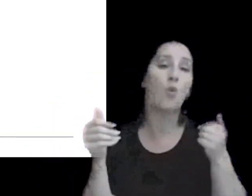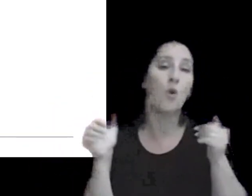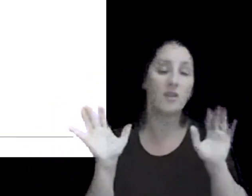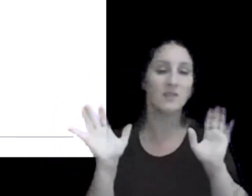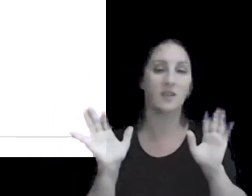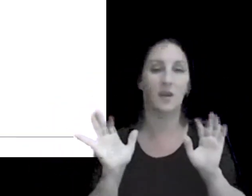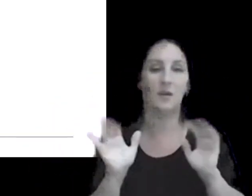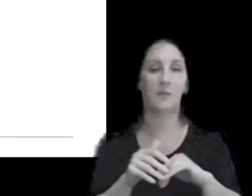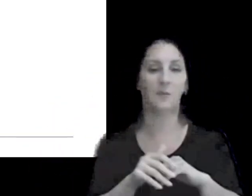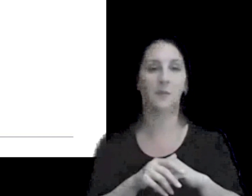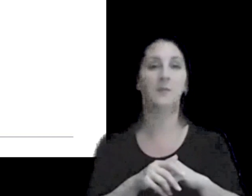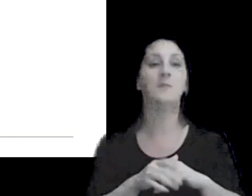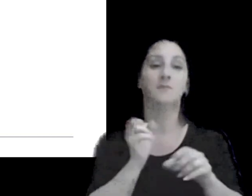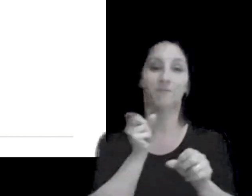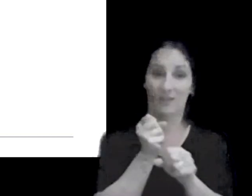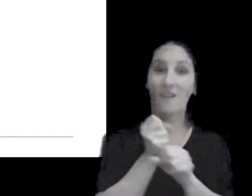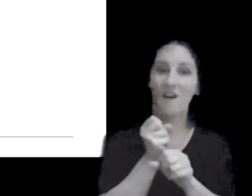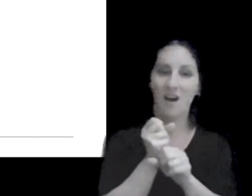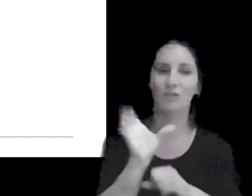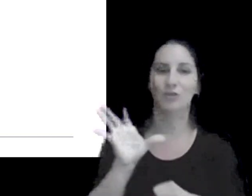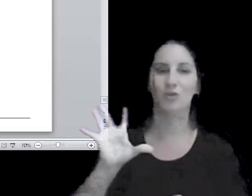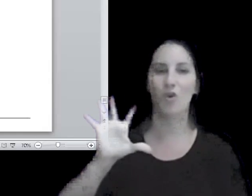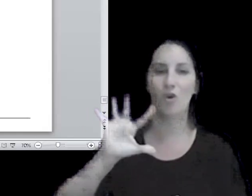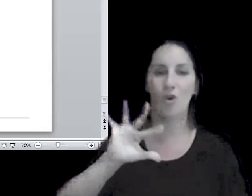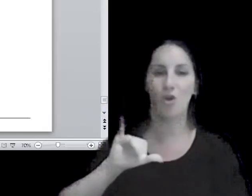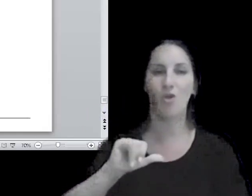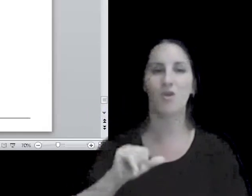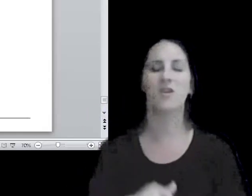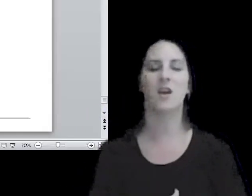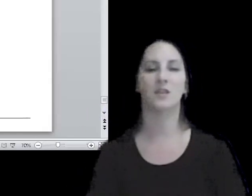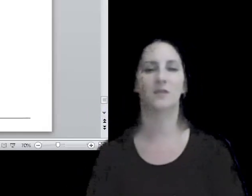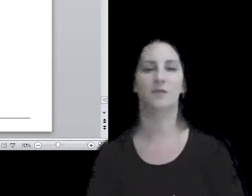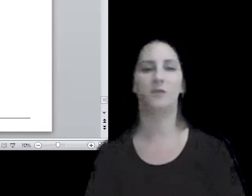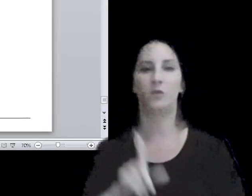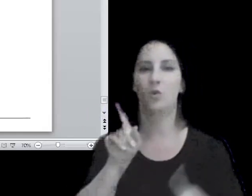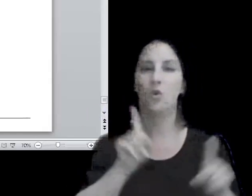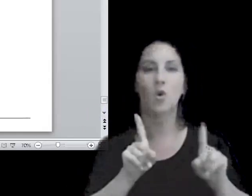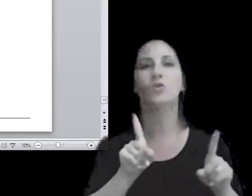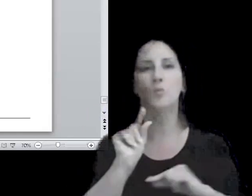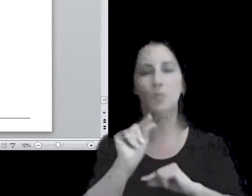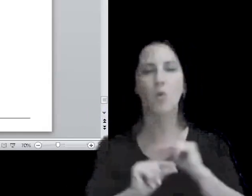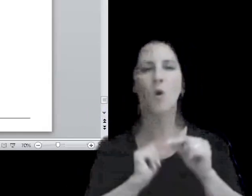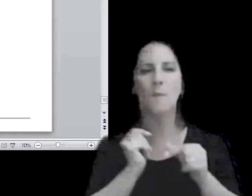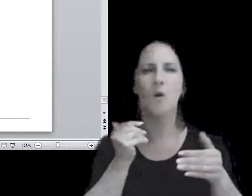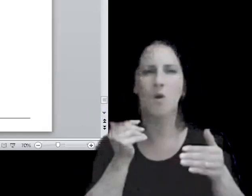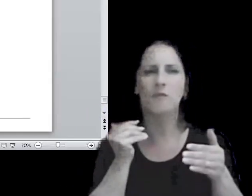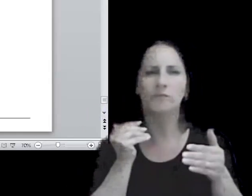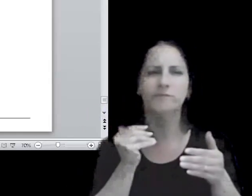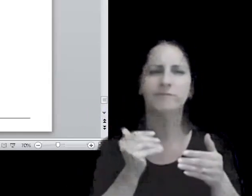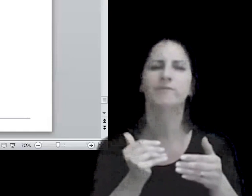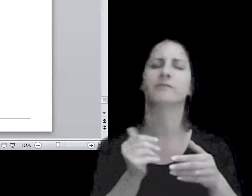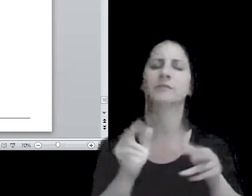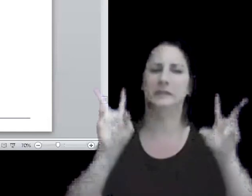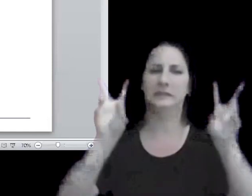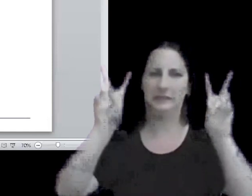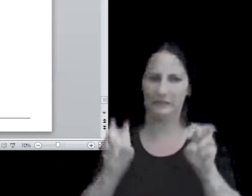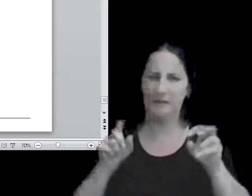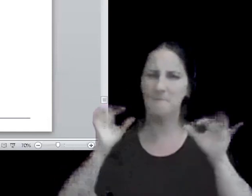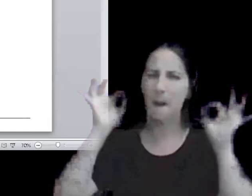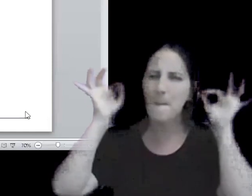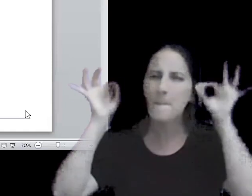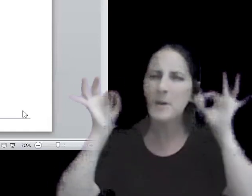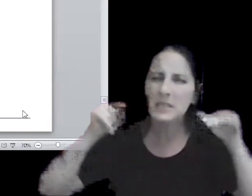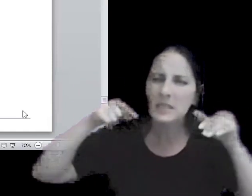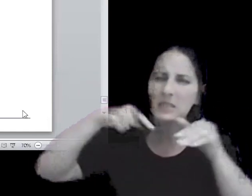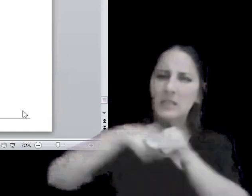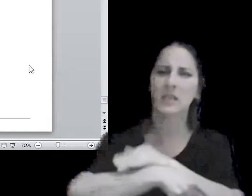lo trabajan quizás a diario y otros que están como acercándose digamos a un tema tan específico y